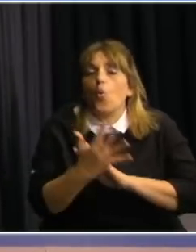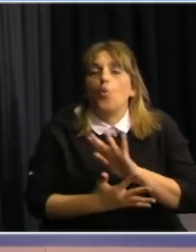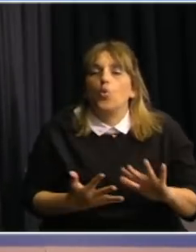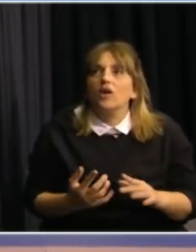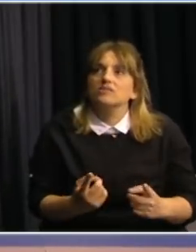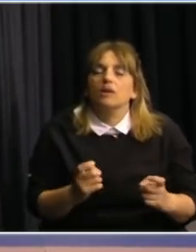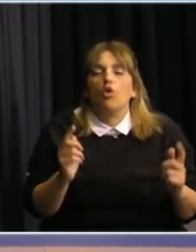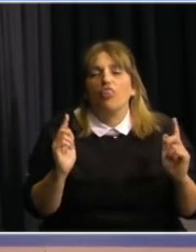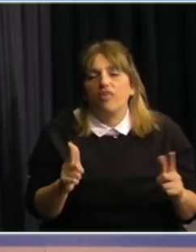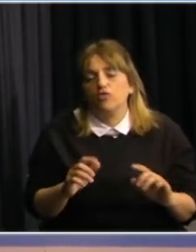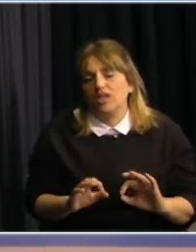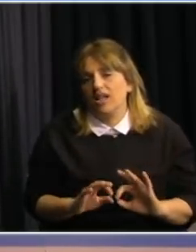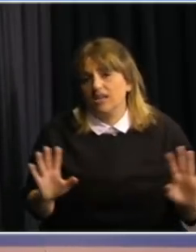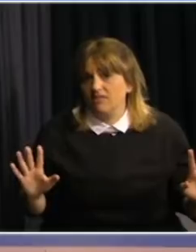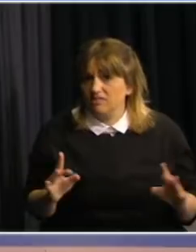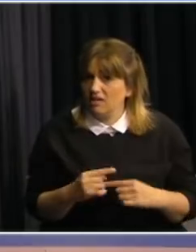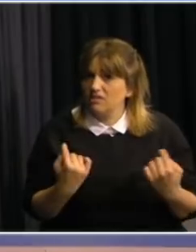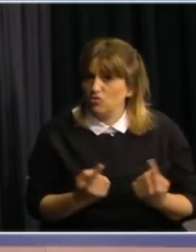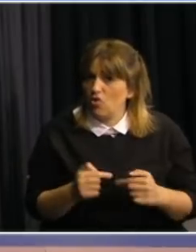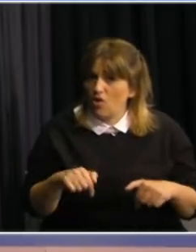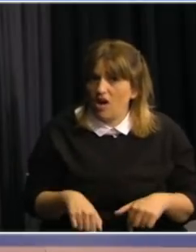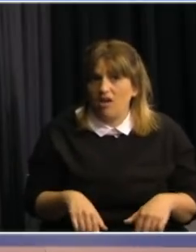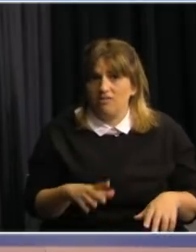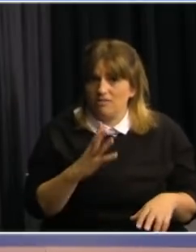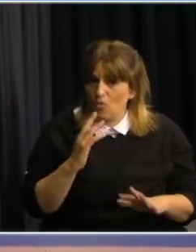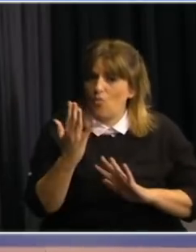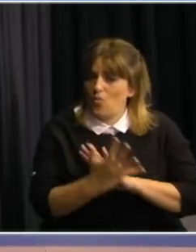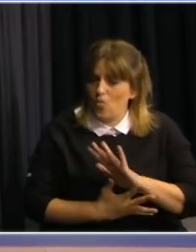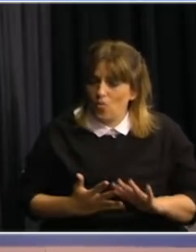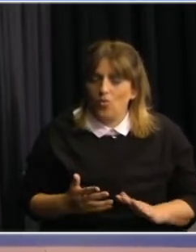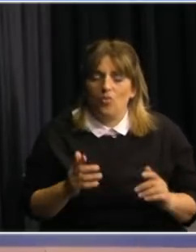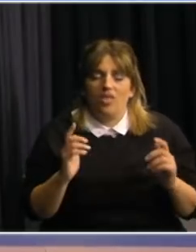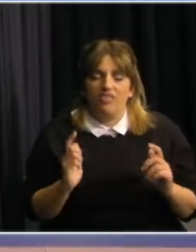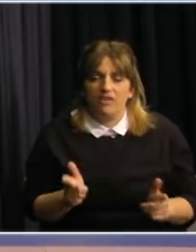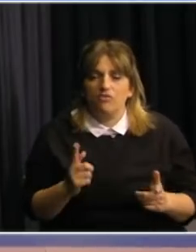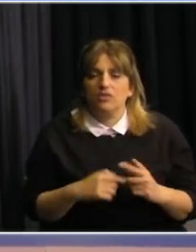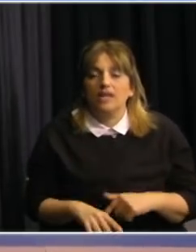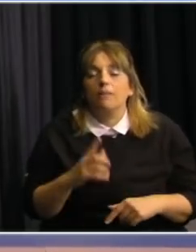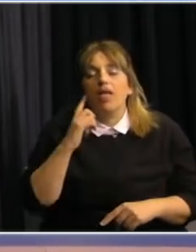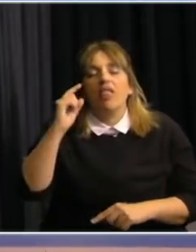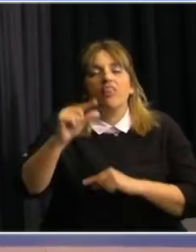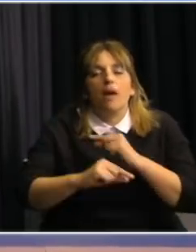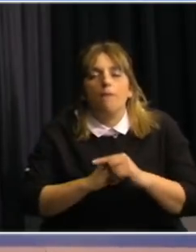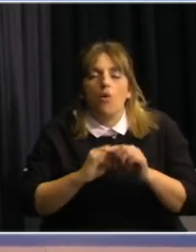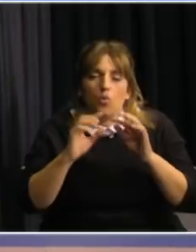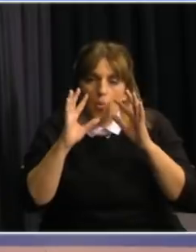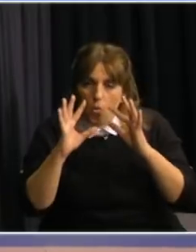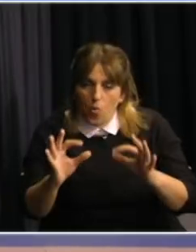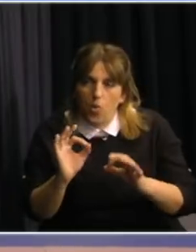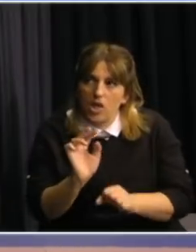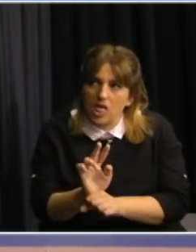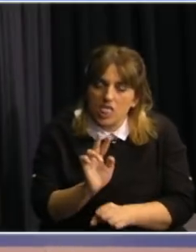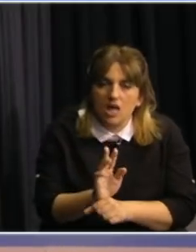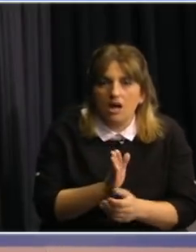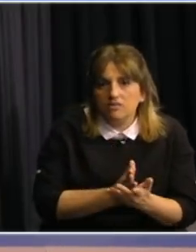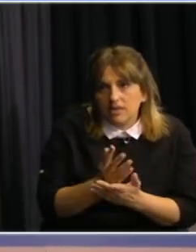esta libertad bastante importante que tenemos en nuestros movimientos ir experimentando con mucho cuidado midiendo